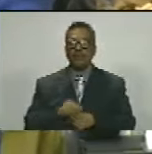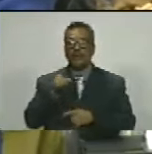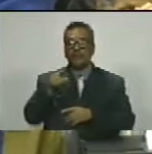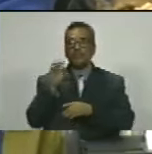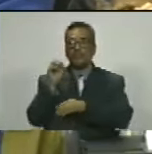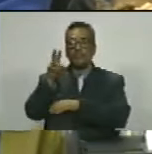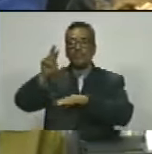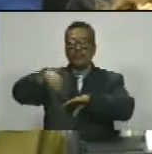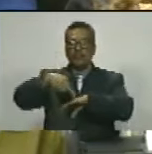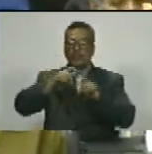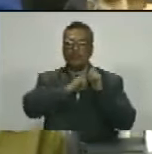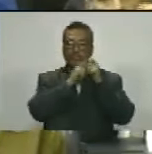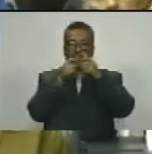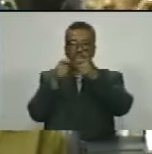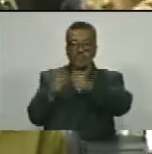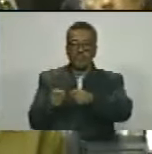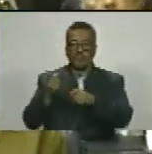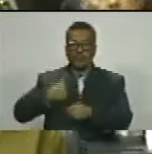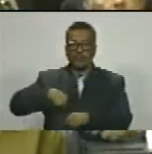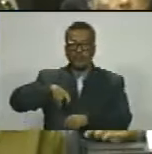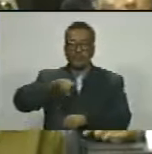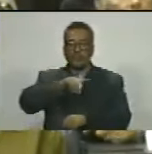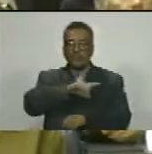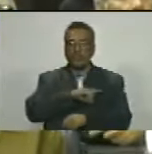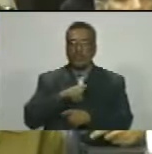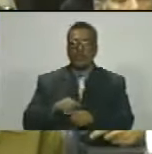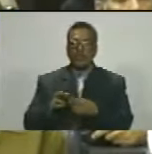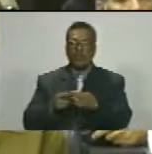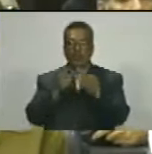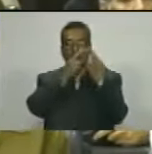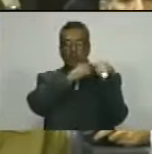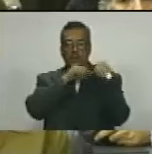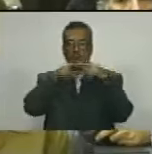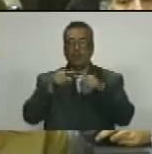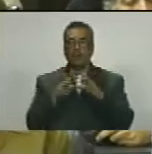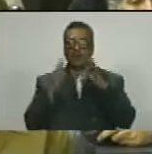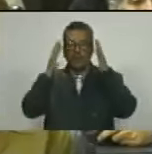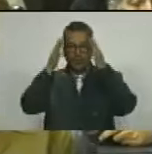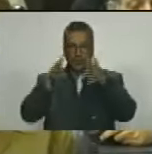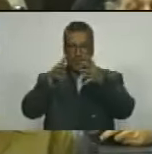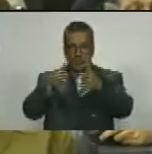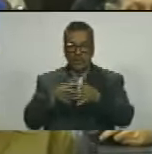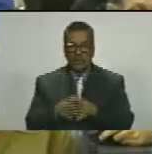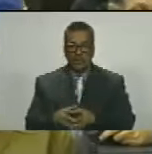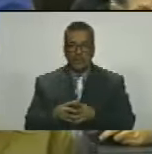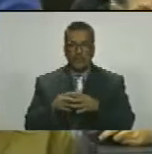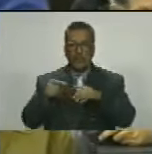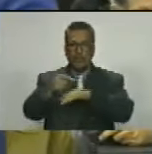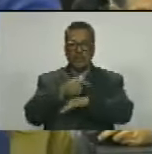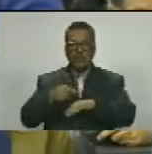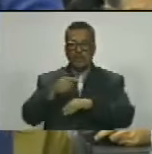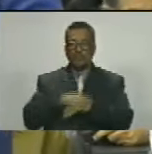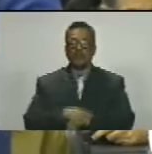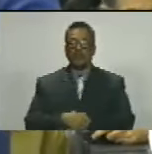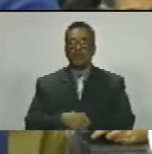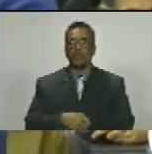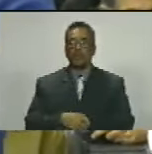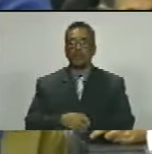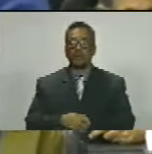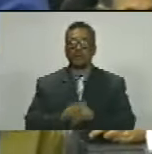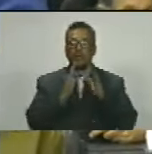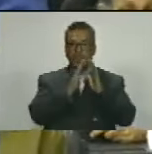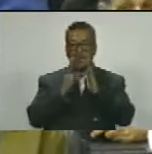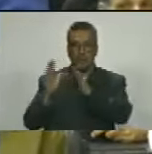parlamento designe a nuestro representante ante el consejo de estado el